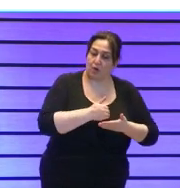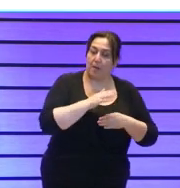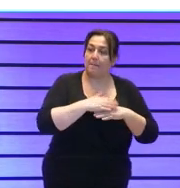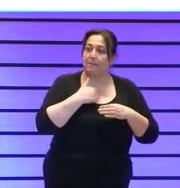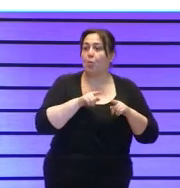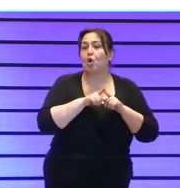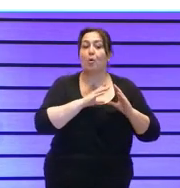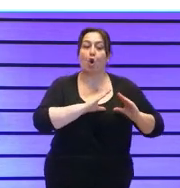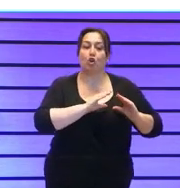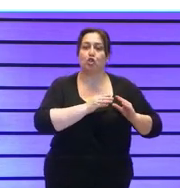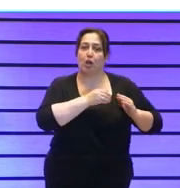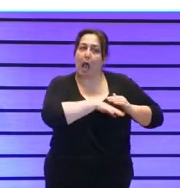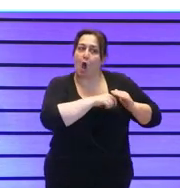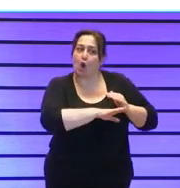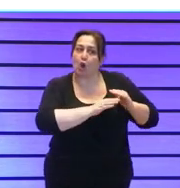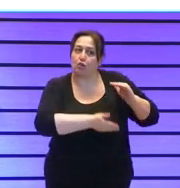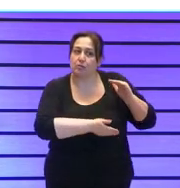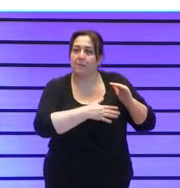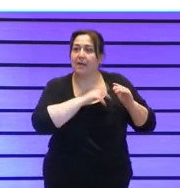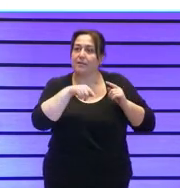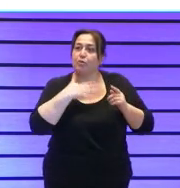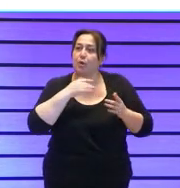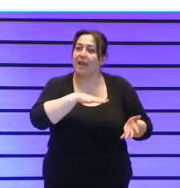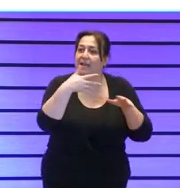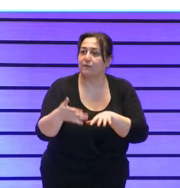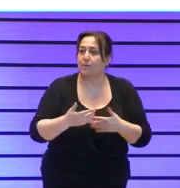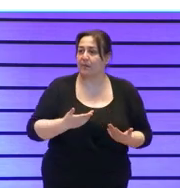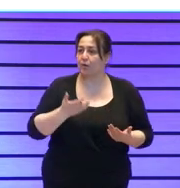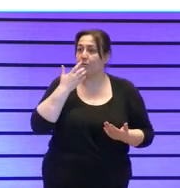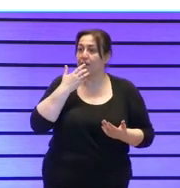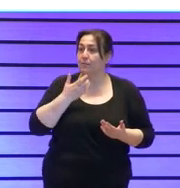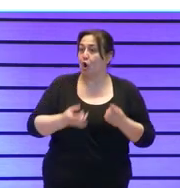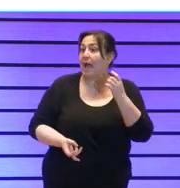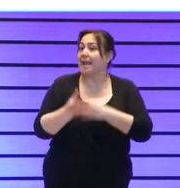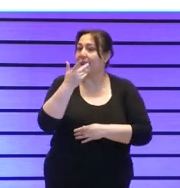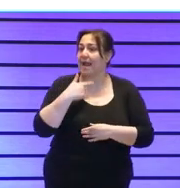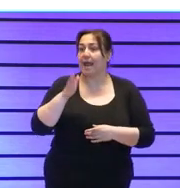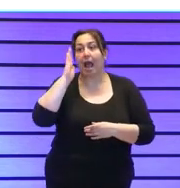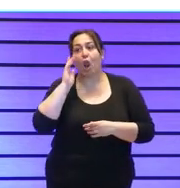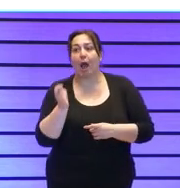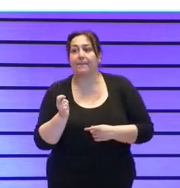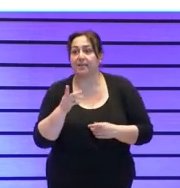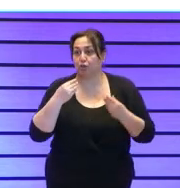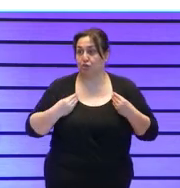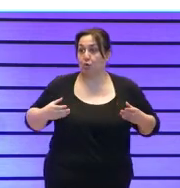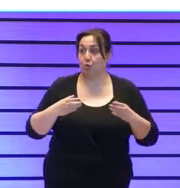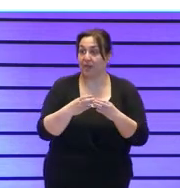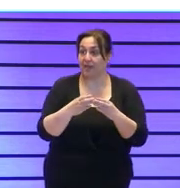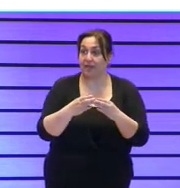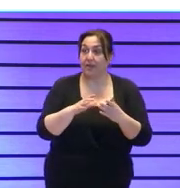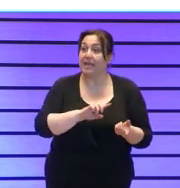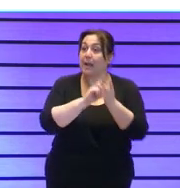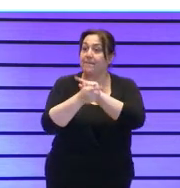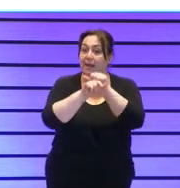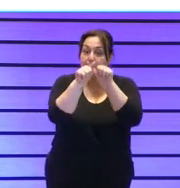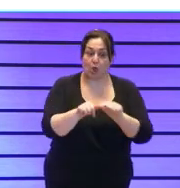colchones para poder llevar a cabo esa transformación para poder por ejemplo generar alojamientos en vida comunitaria y pasar de ese modelo a